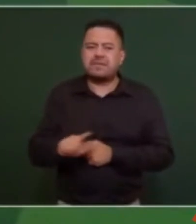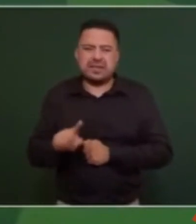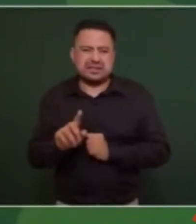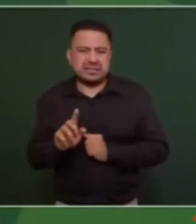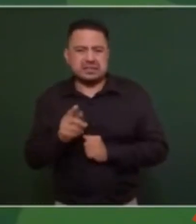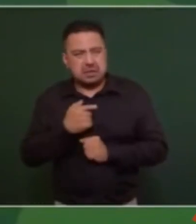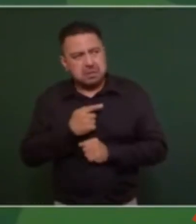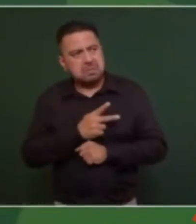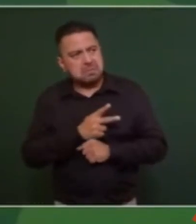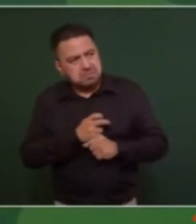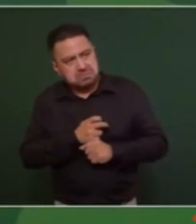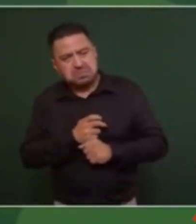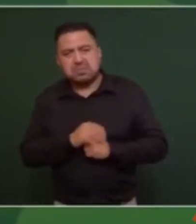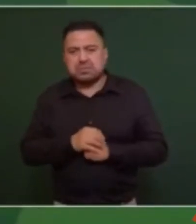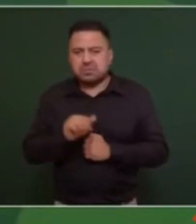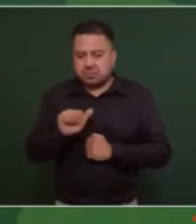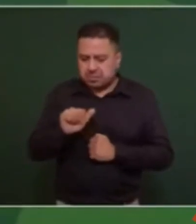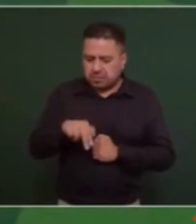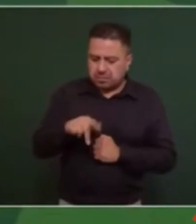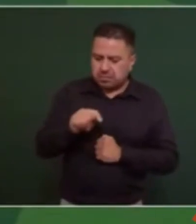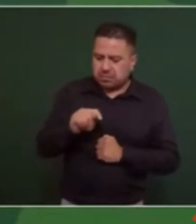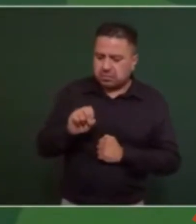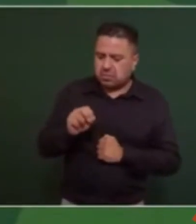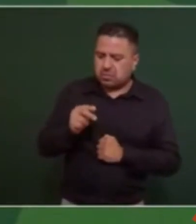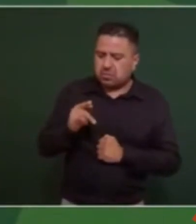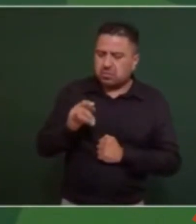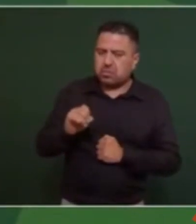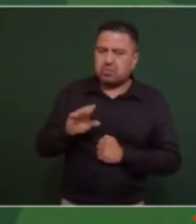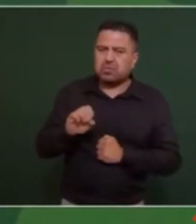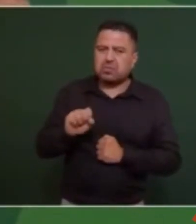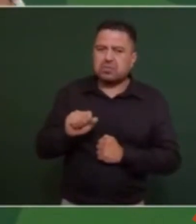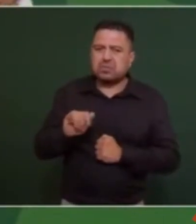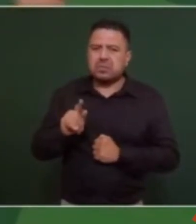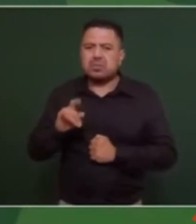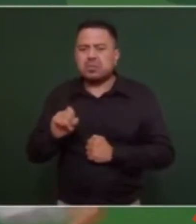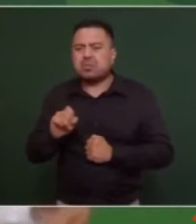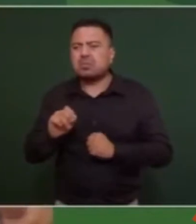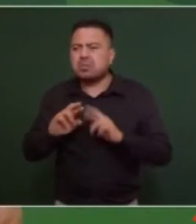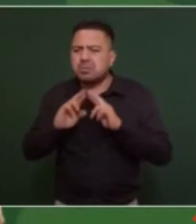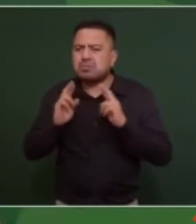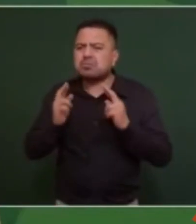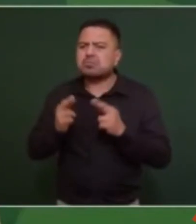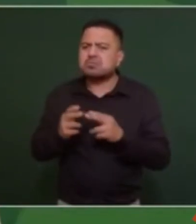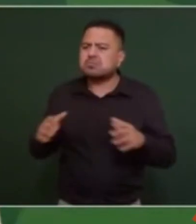Antonio Cosío de las brisas y nos reunimos